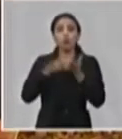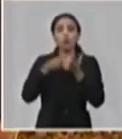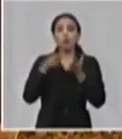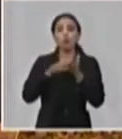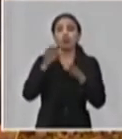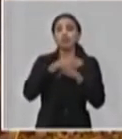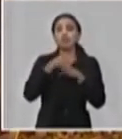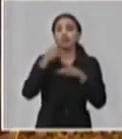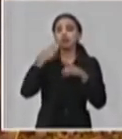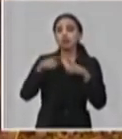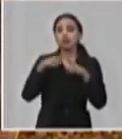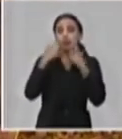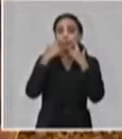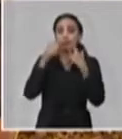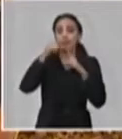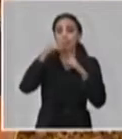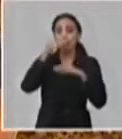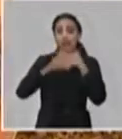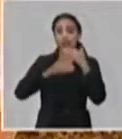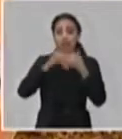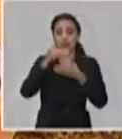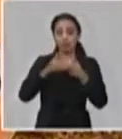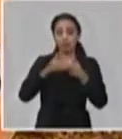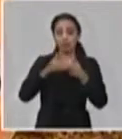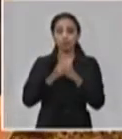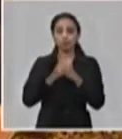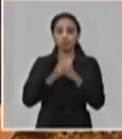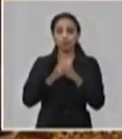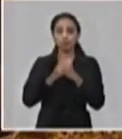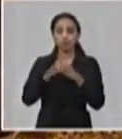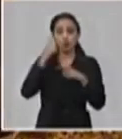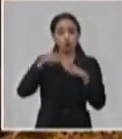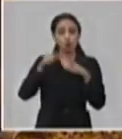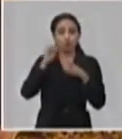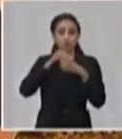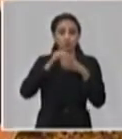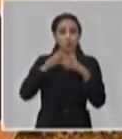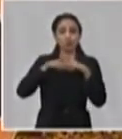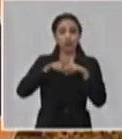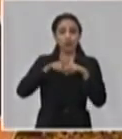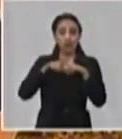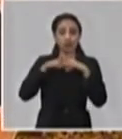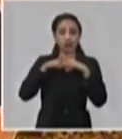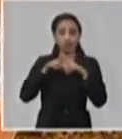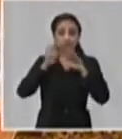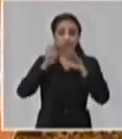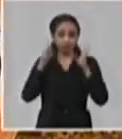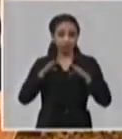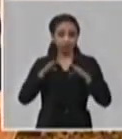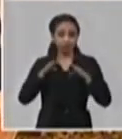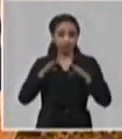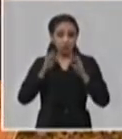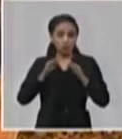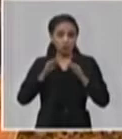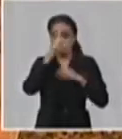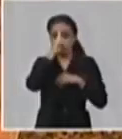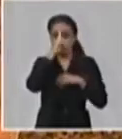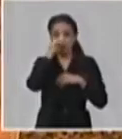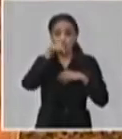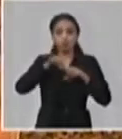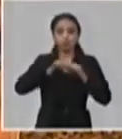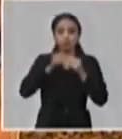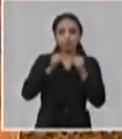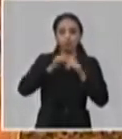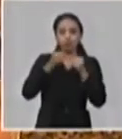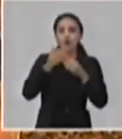equipos que son importantes para las terapias intensivas, de piezas de repuesto para equipos que están rotos y que nos pongan